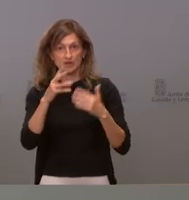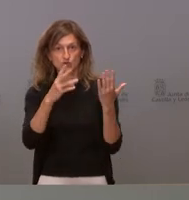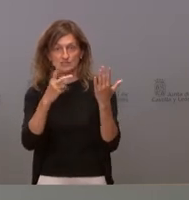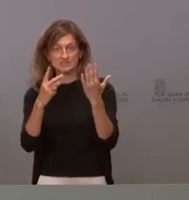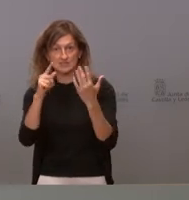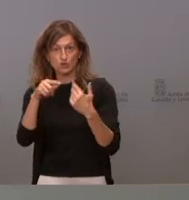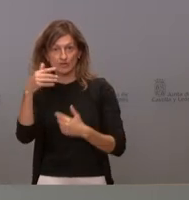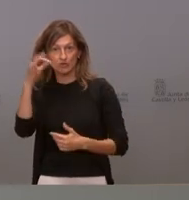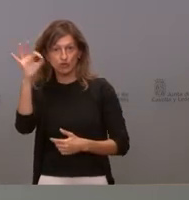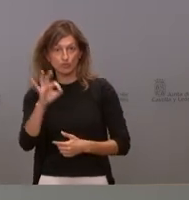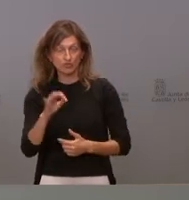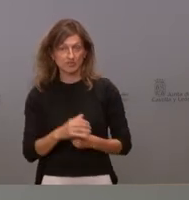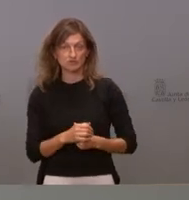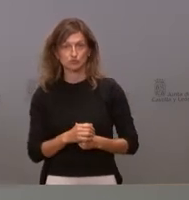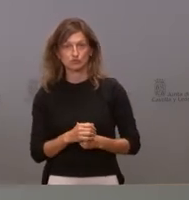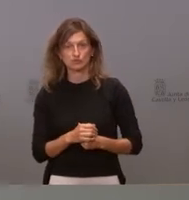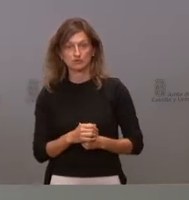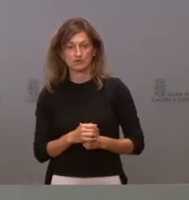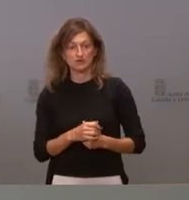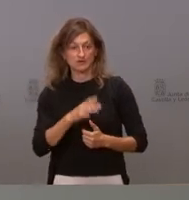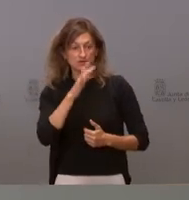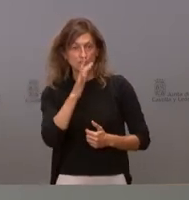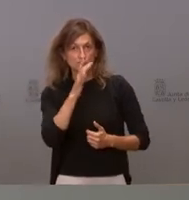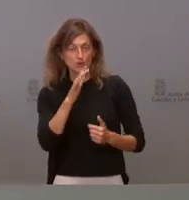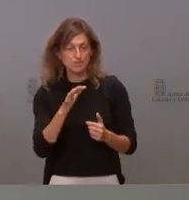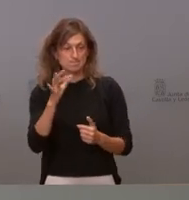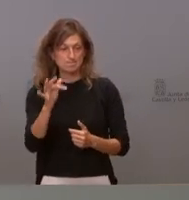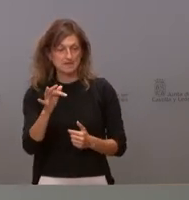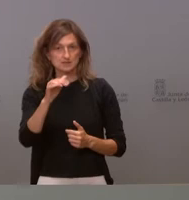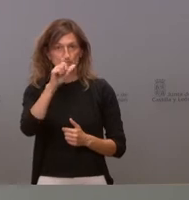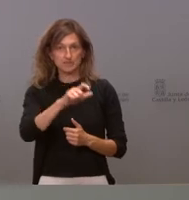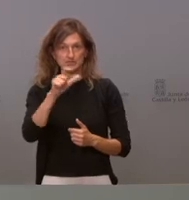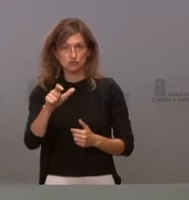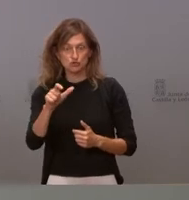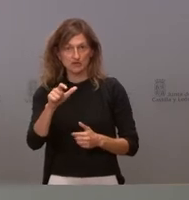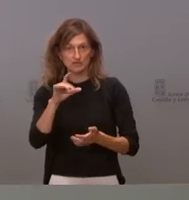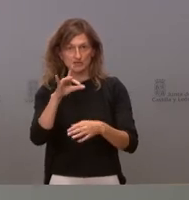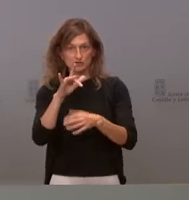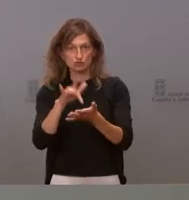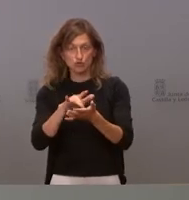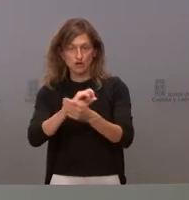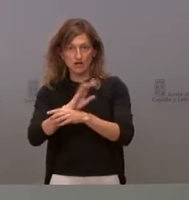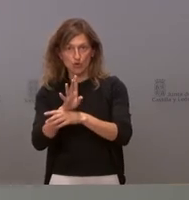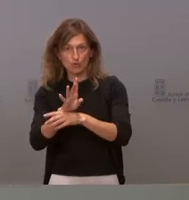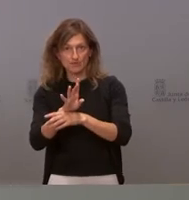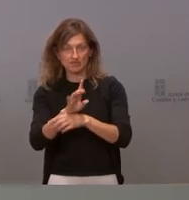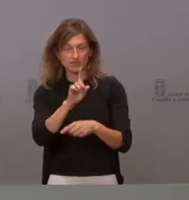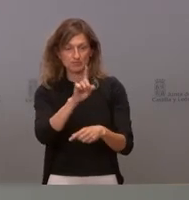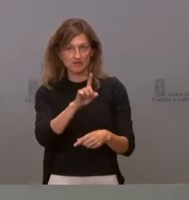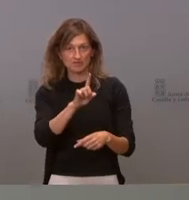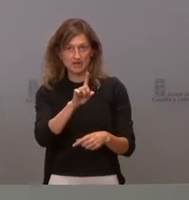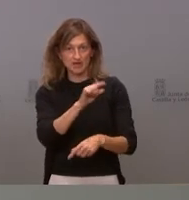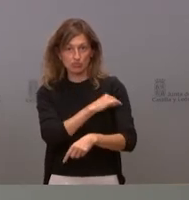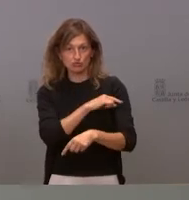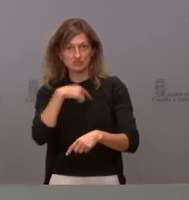,5% y teniendo en cuenta que a esto tienes que sumar las personas que han padecido la enfermedad después de la primera dosis con lo